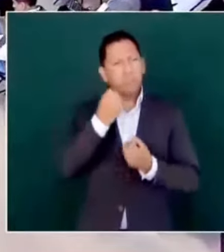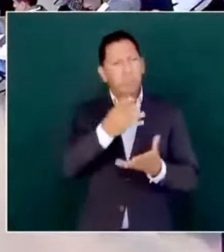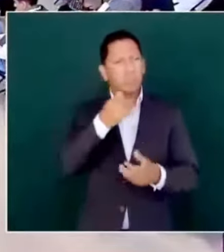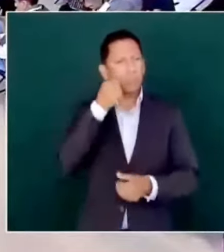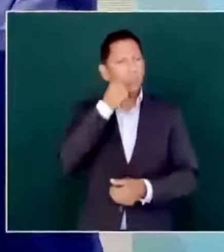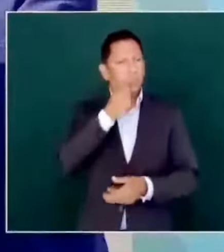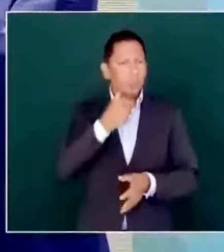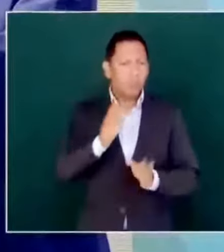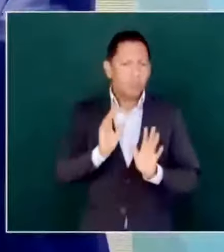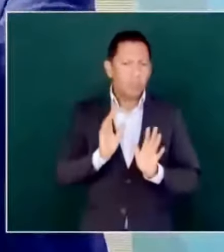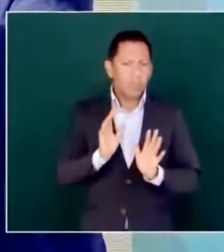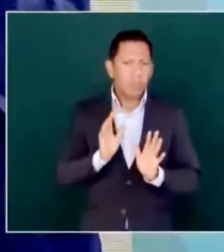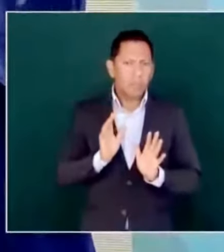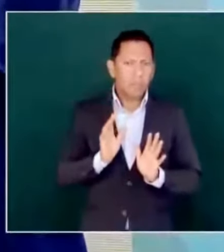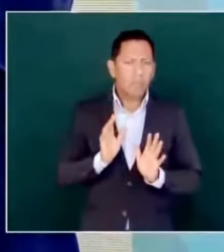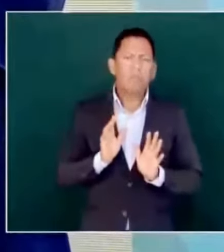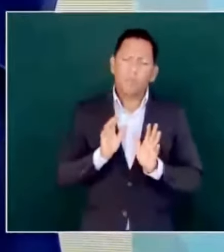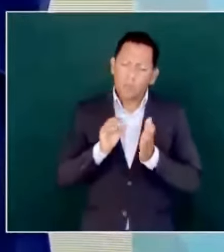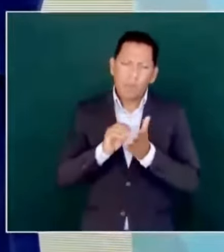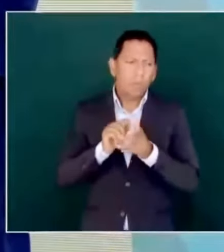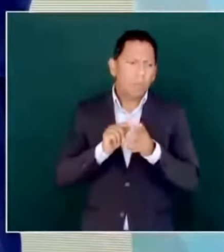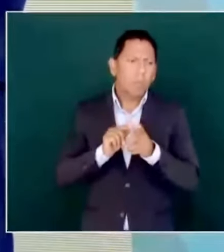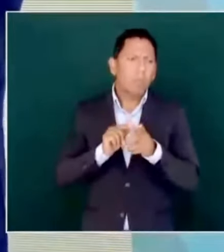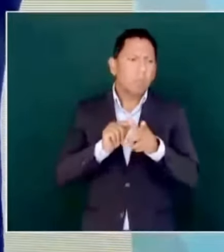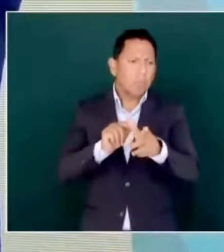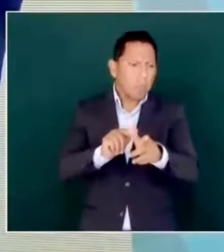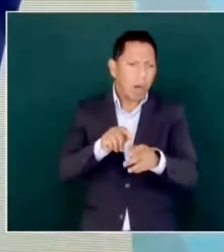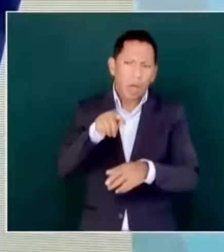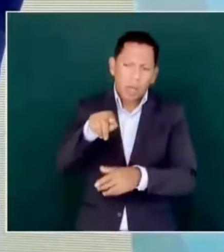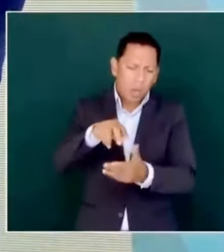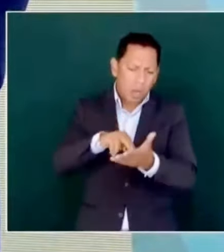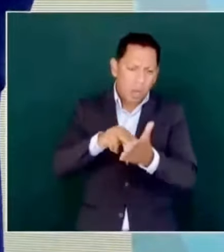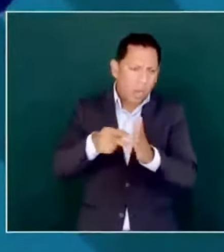digo, va a continuar el ingeniero